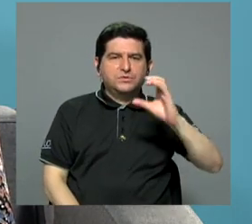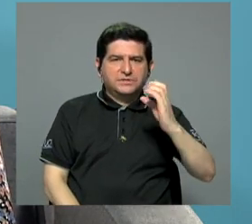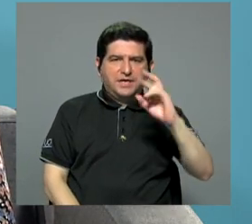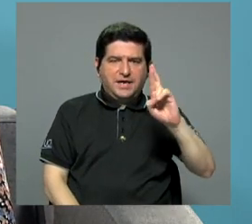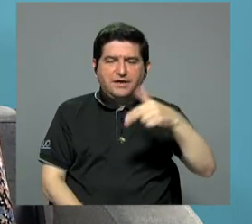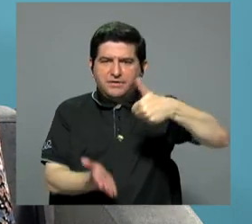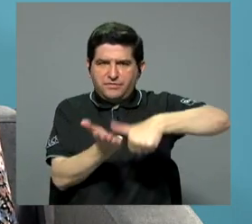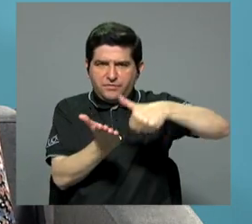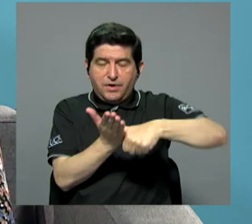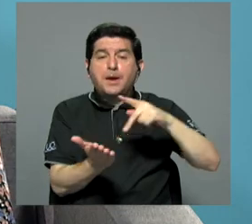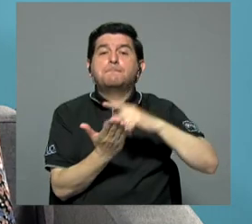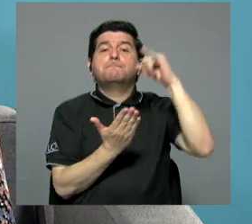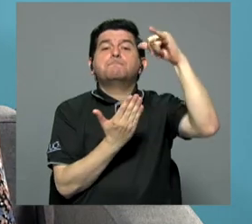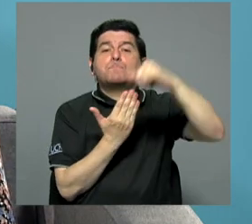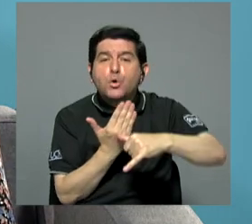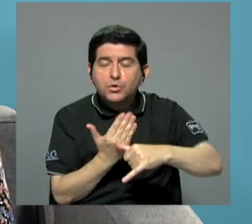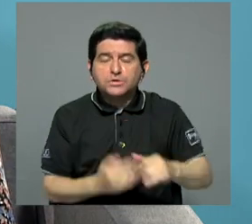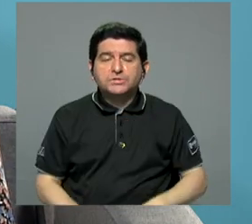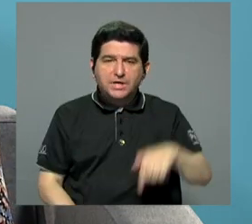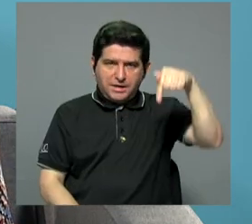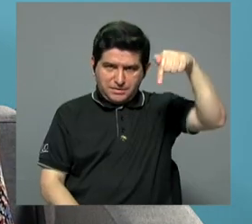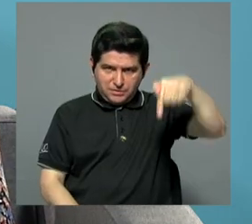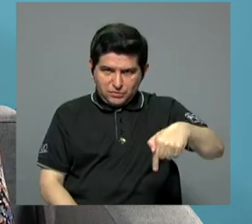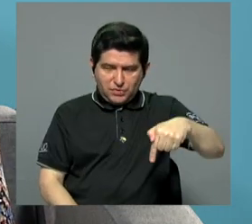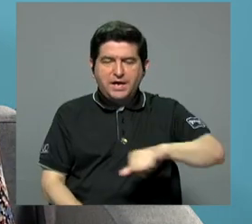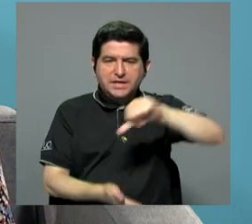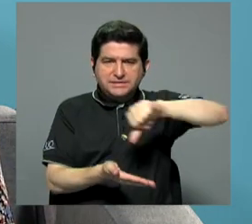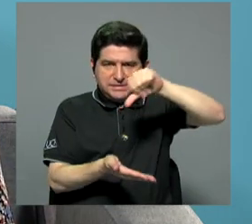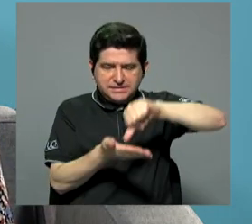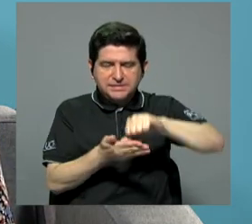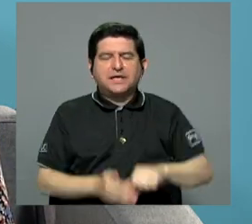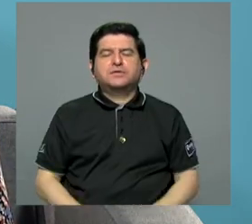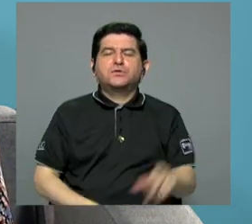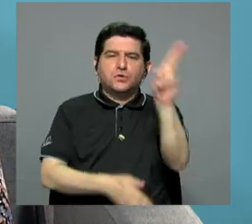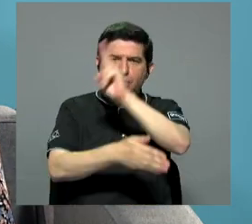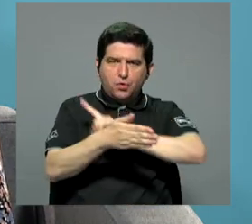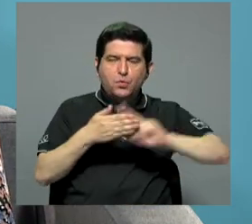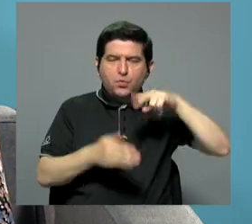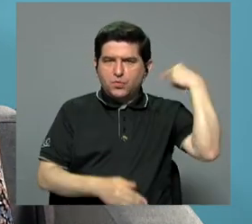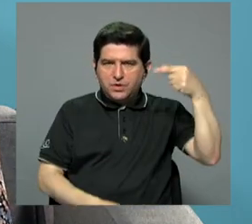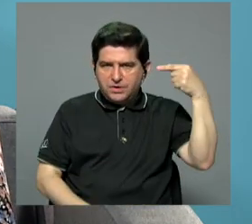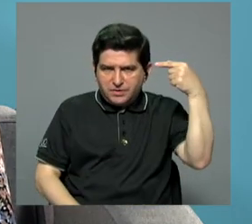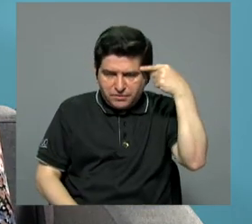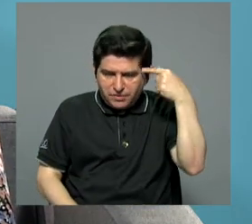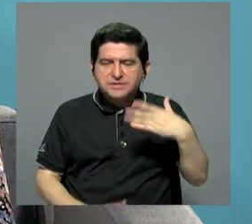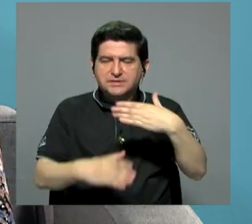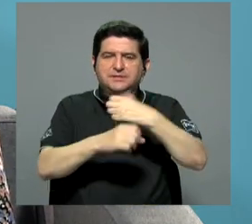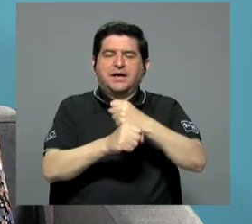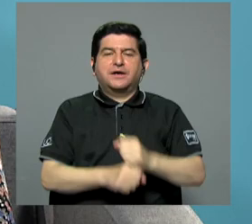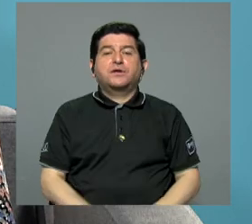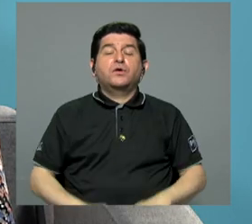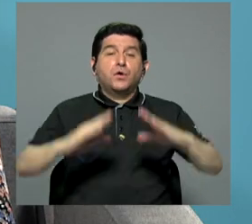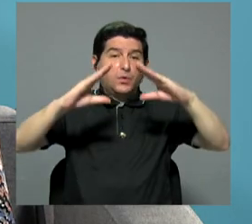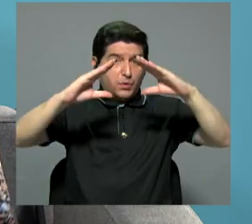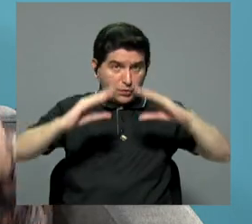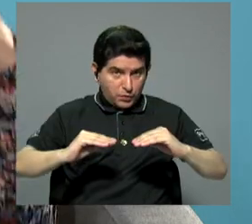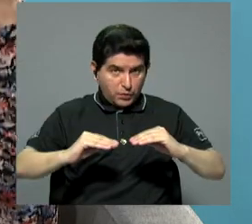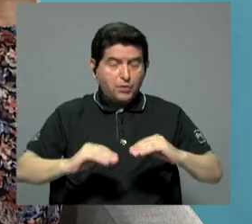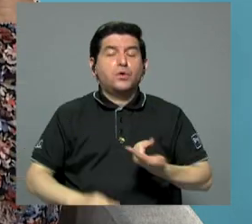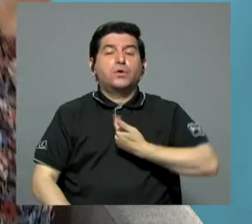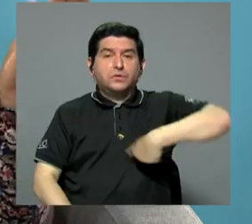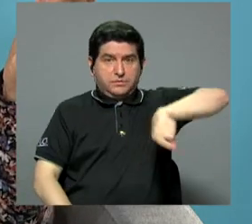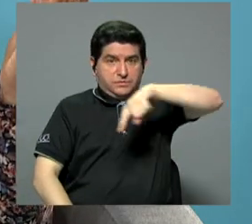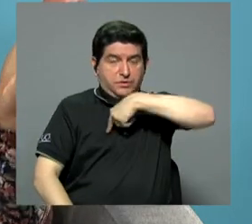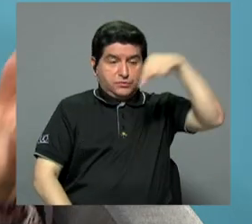Electoral, que es un gran proyecto que lleva este Centro de Educación Superior Estatal. Bueno y una noche también en la que